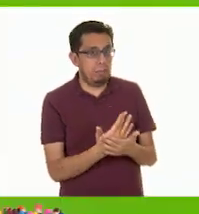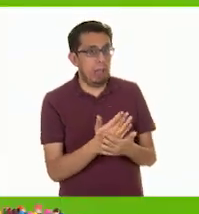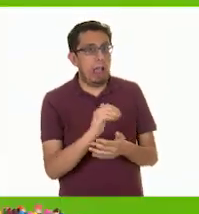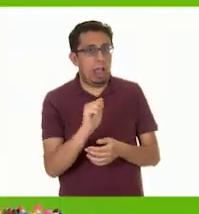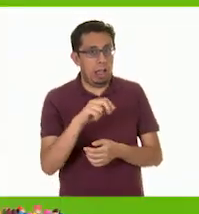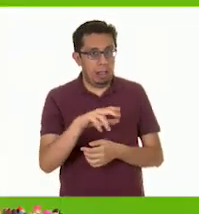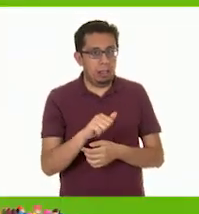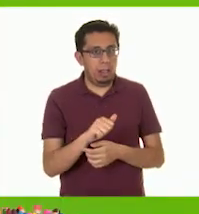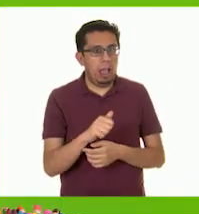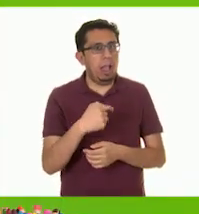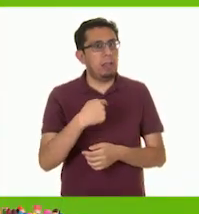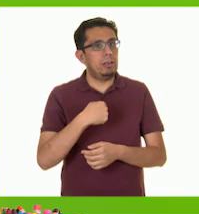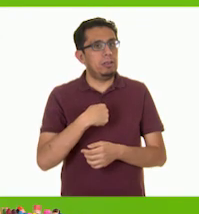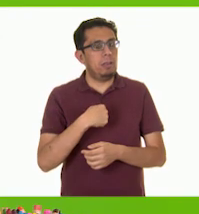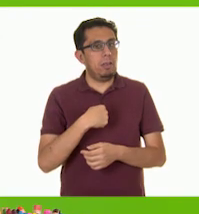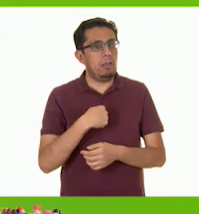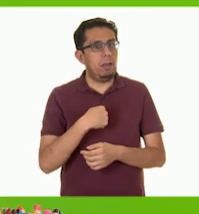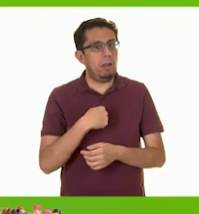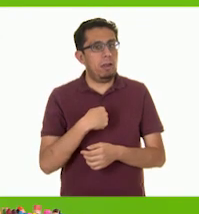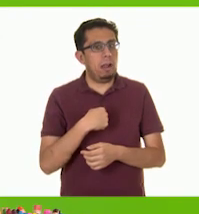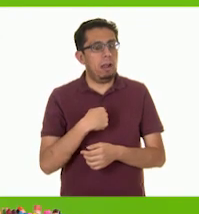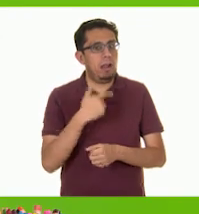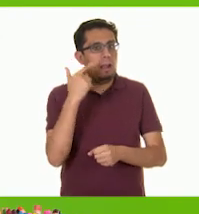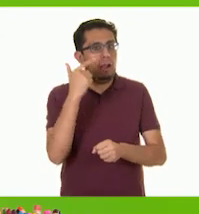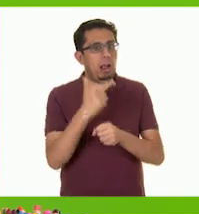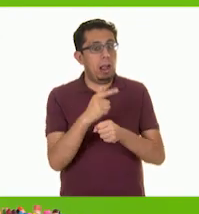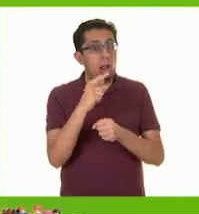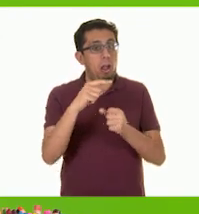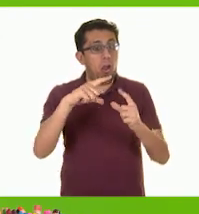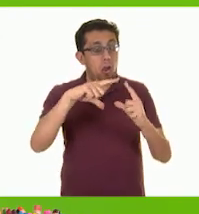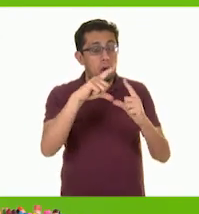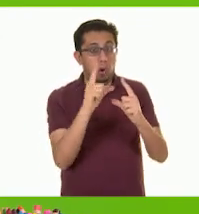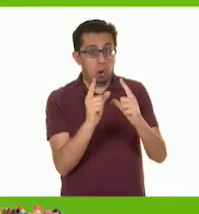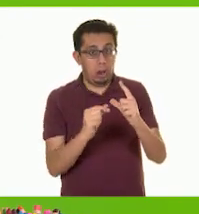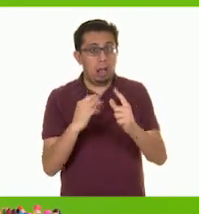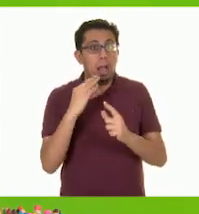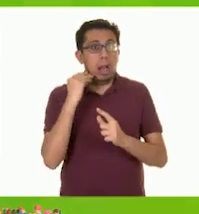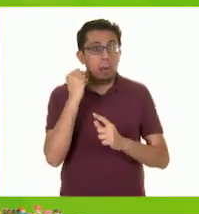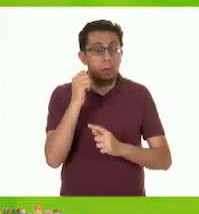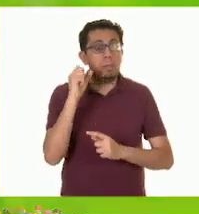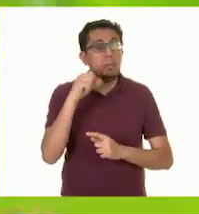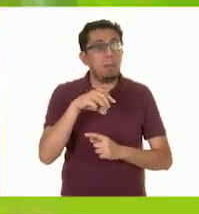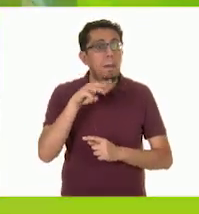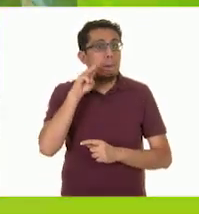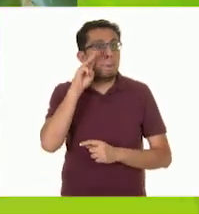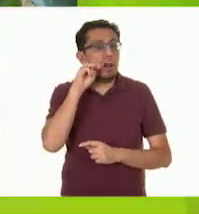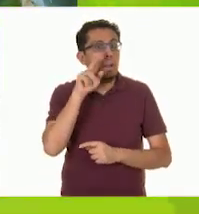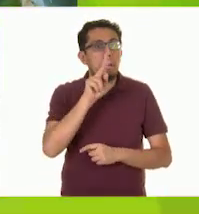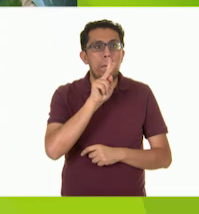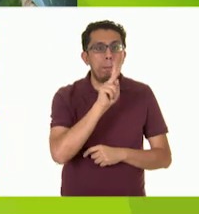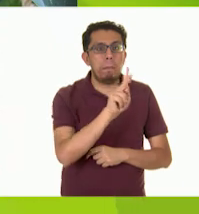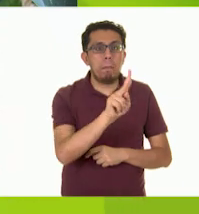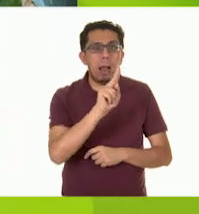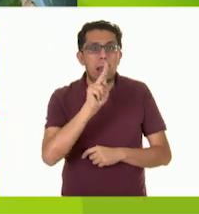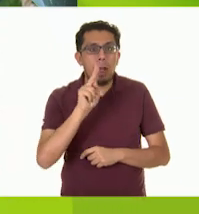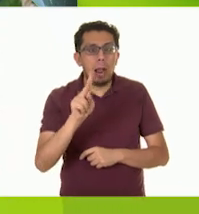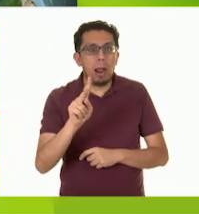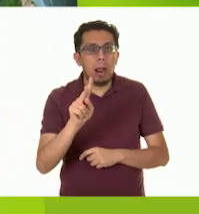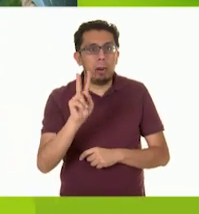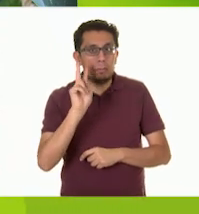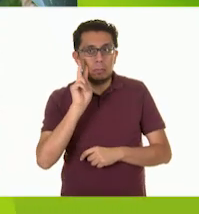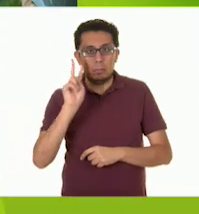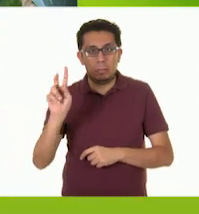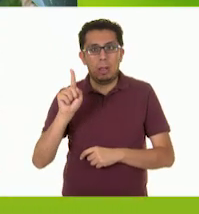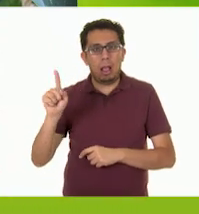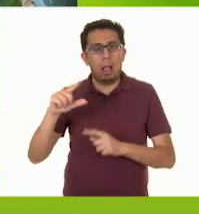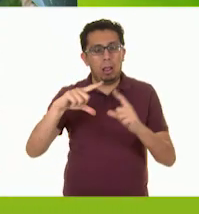Fíjate que sí me di cuenta que las hojas del limonero y del mandarino son muy similares. Observen cómo ambas son